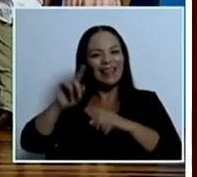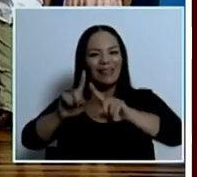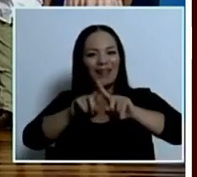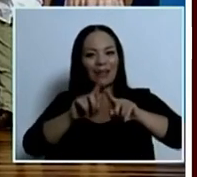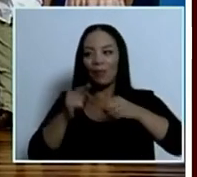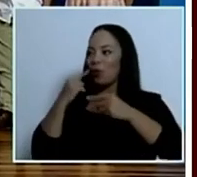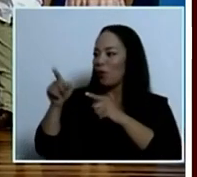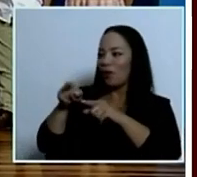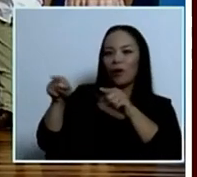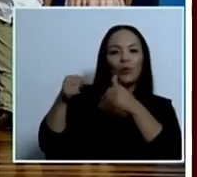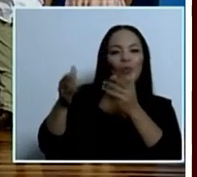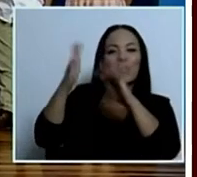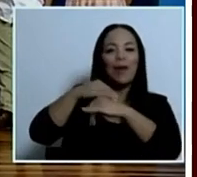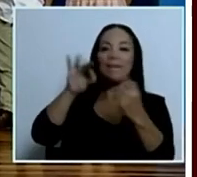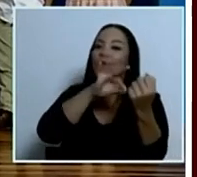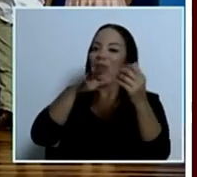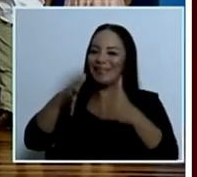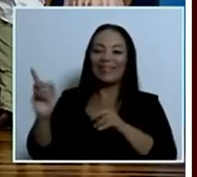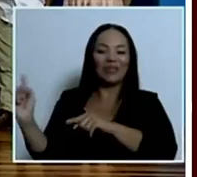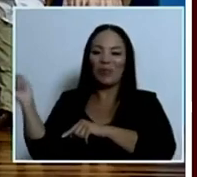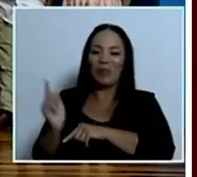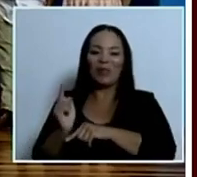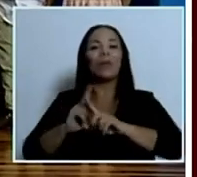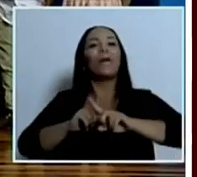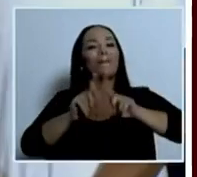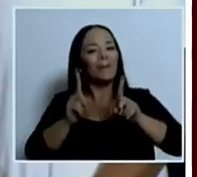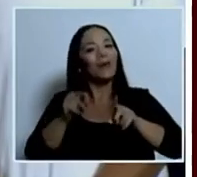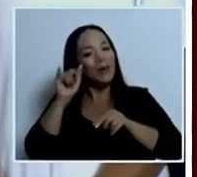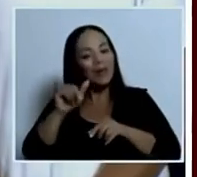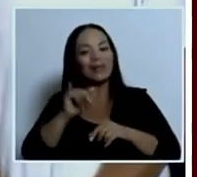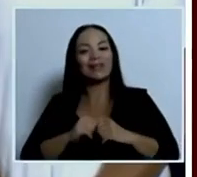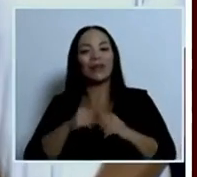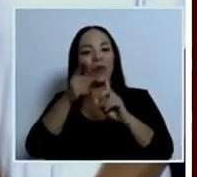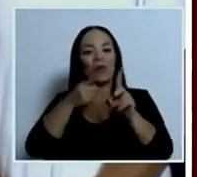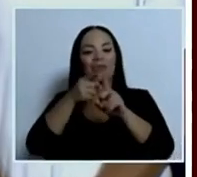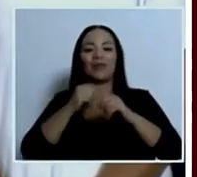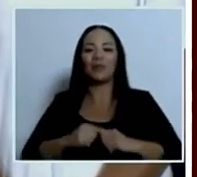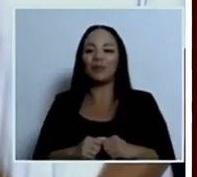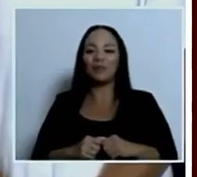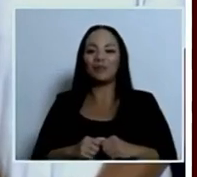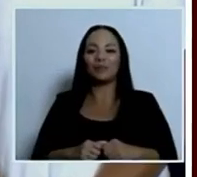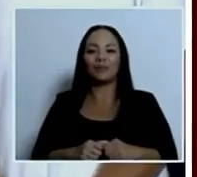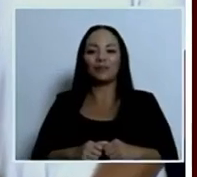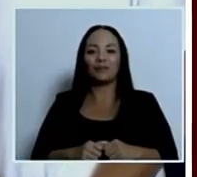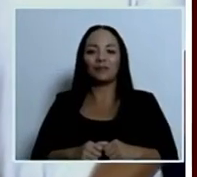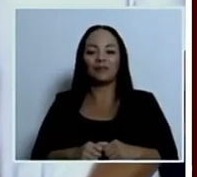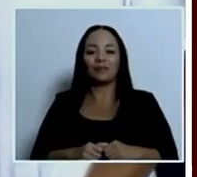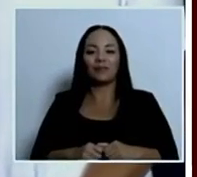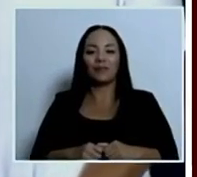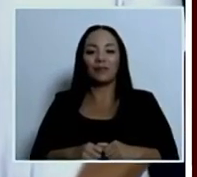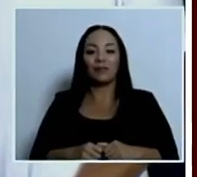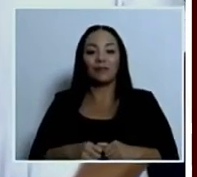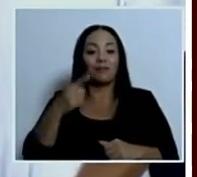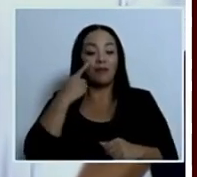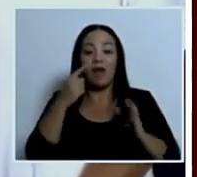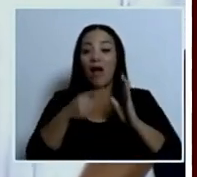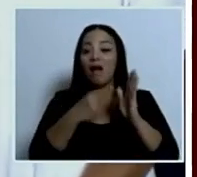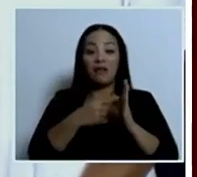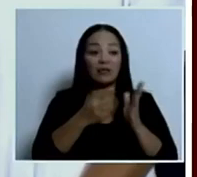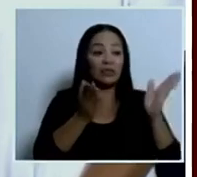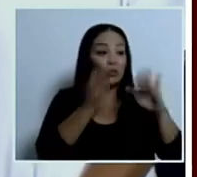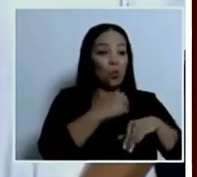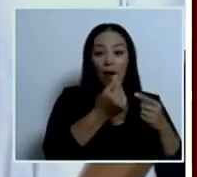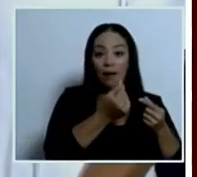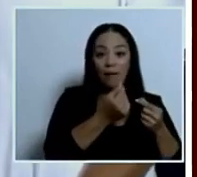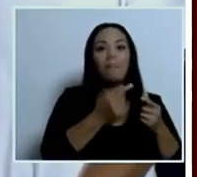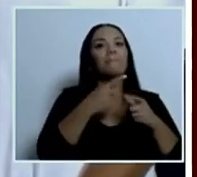Bueno, entonces, de eso se trata, y cuando el presupuesto ha estallado, no significa que no se puedan buscar recursos. Ministra,